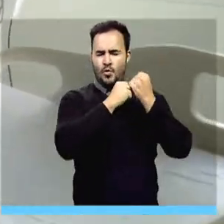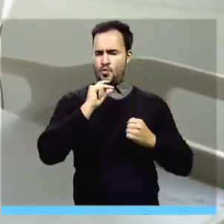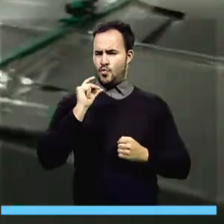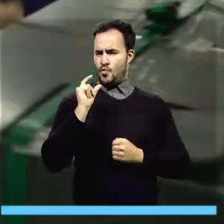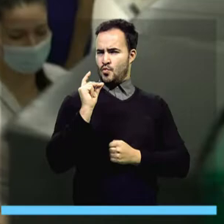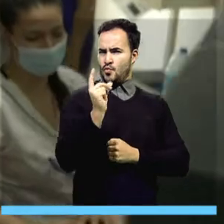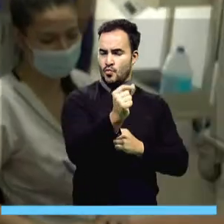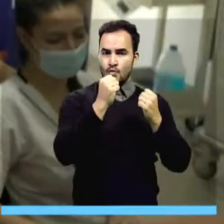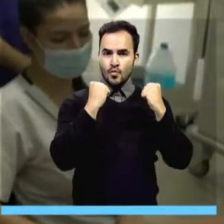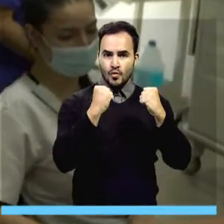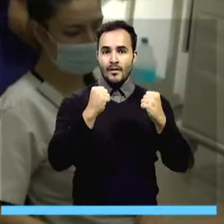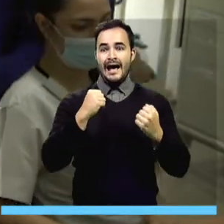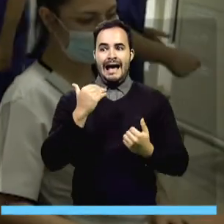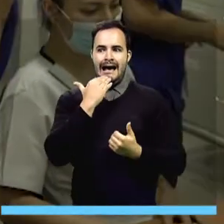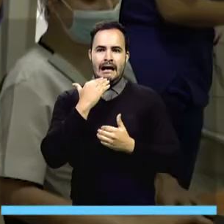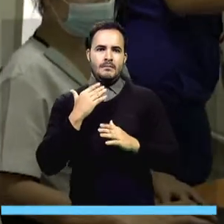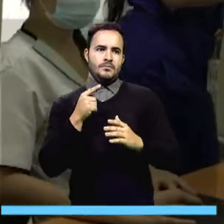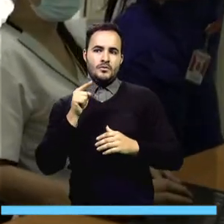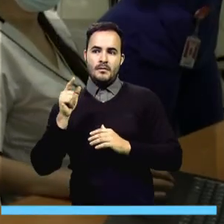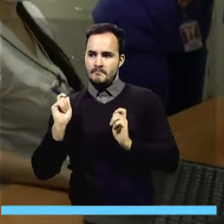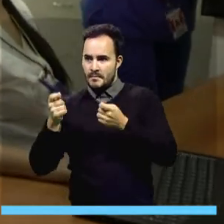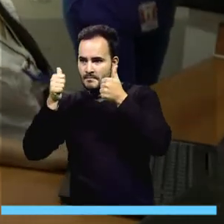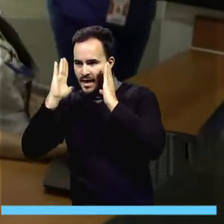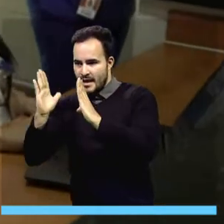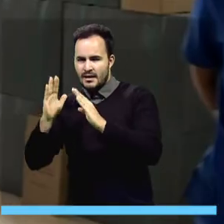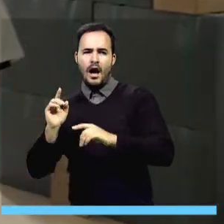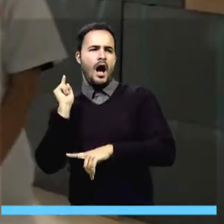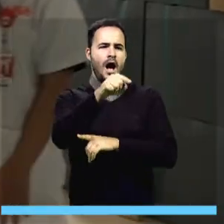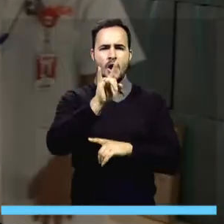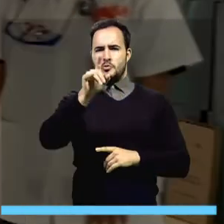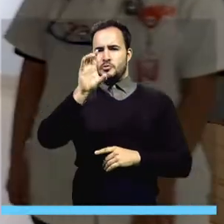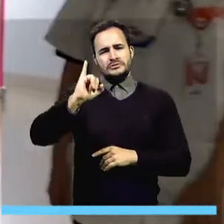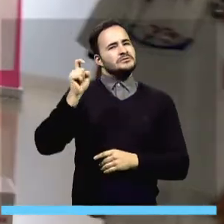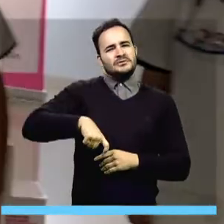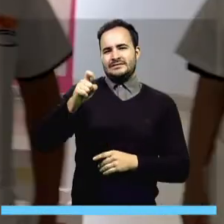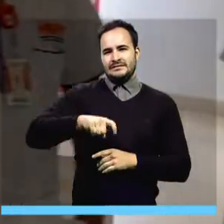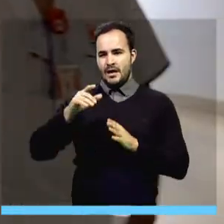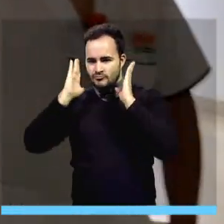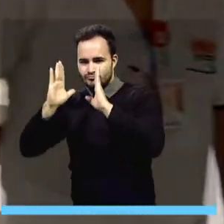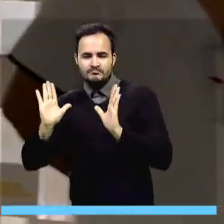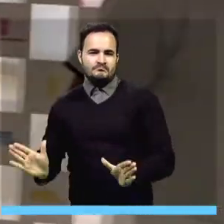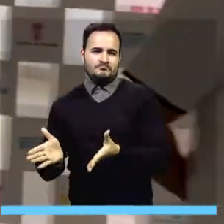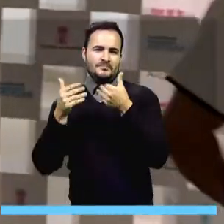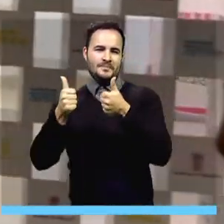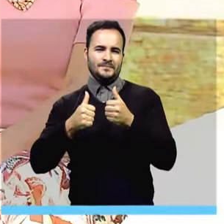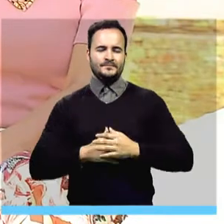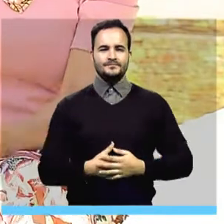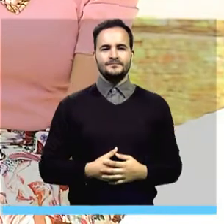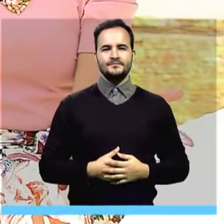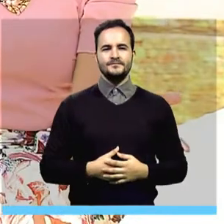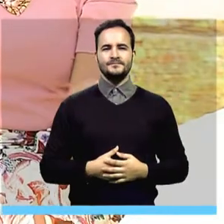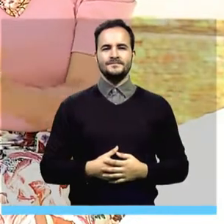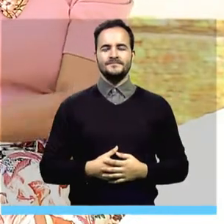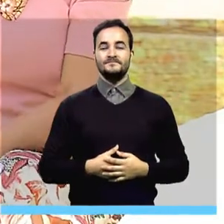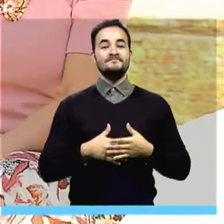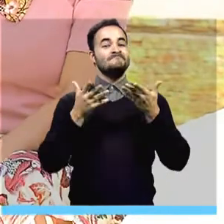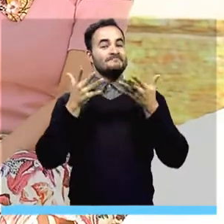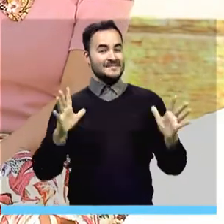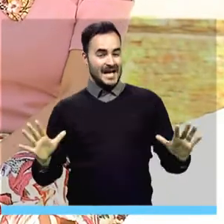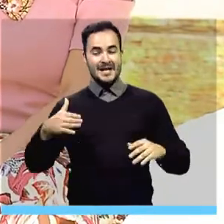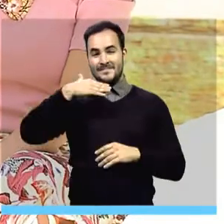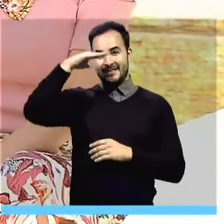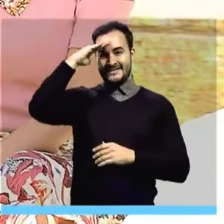intensa que eviten la llegada de pacientes con COVID-19 a la unidad de cuidados intensivos. Y ahora, en